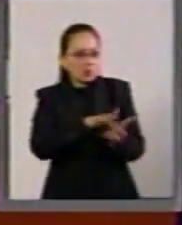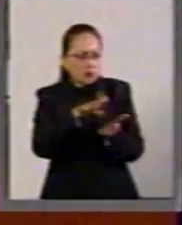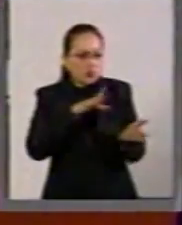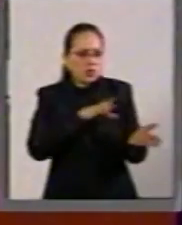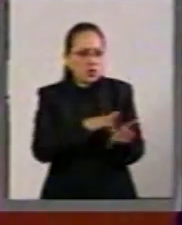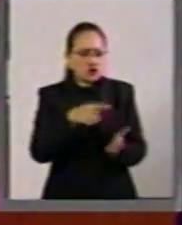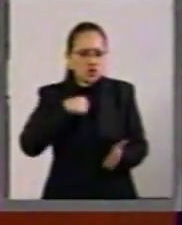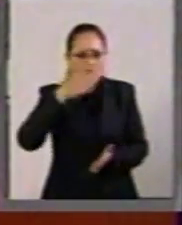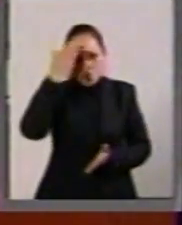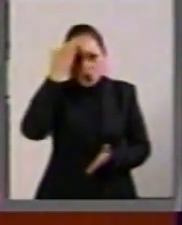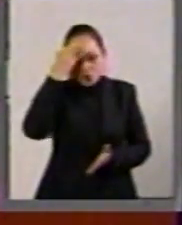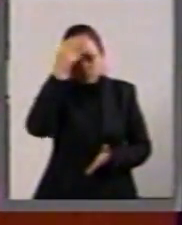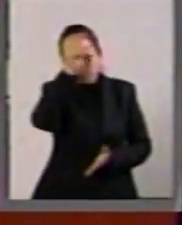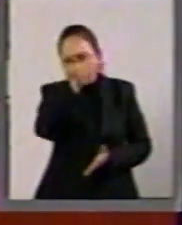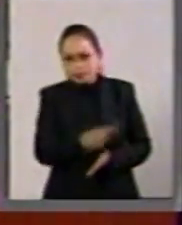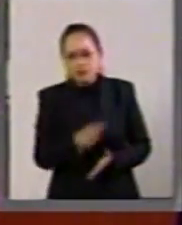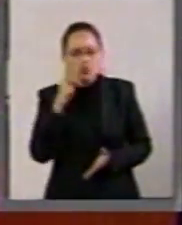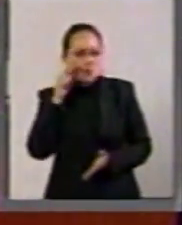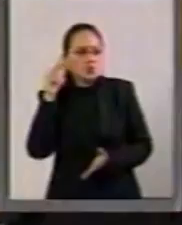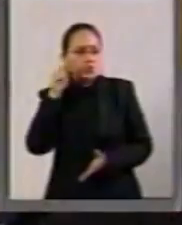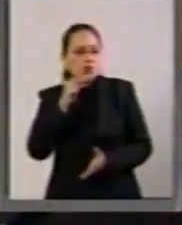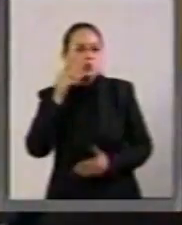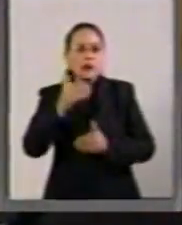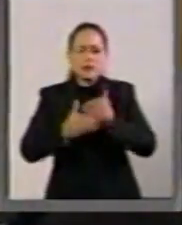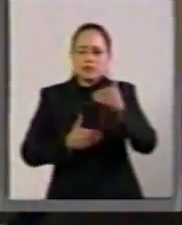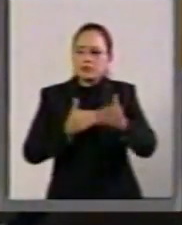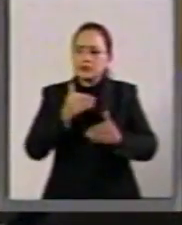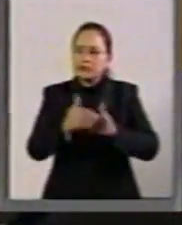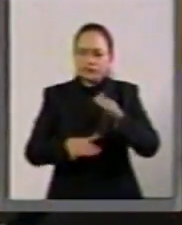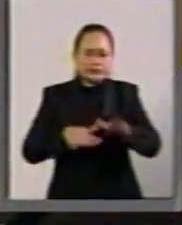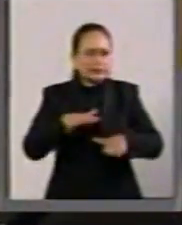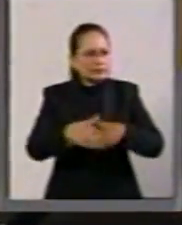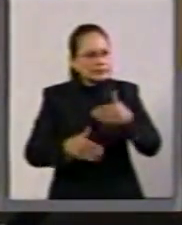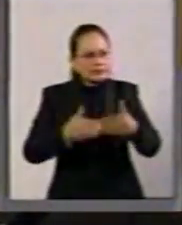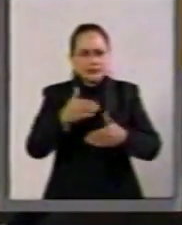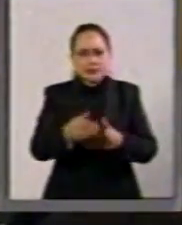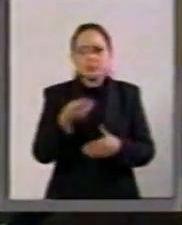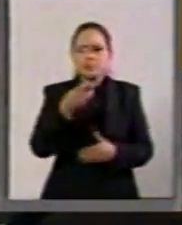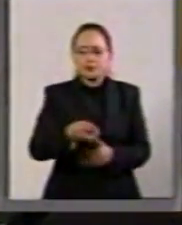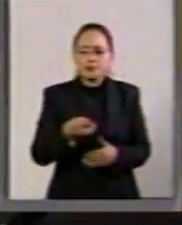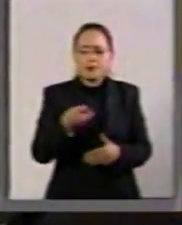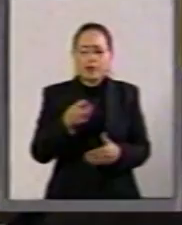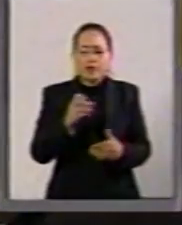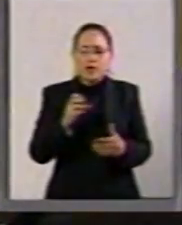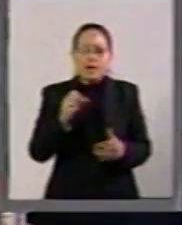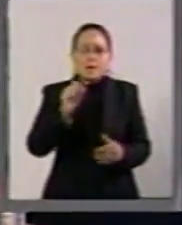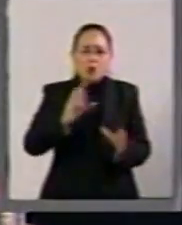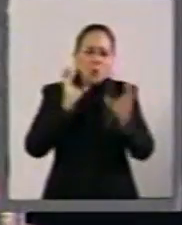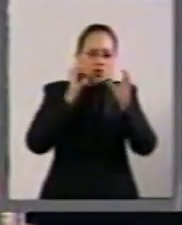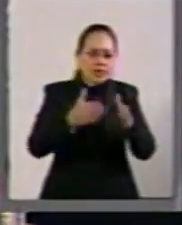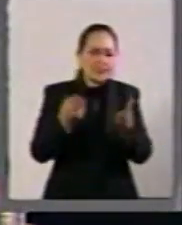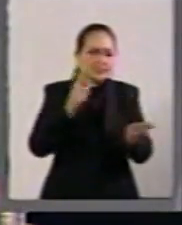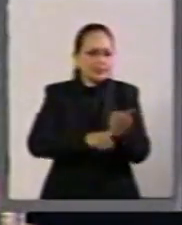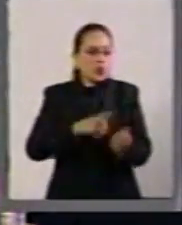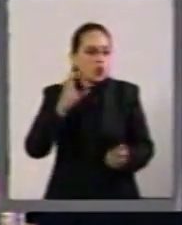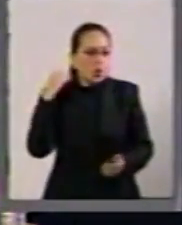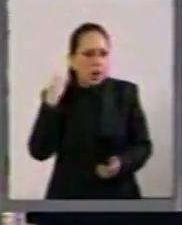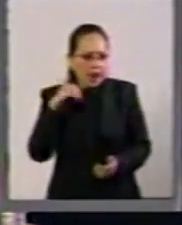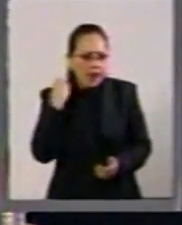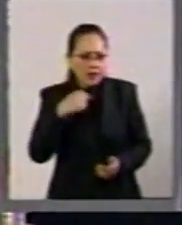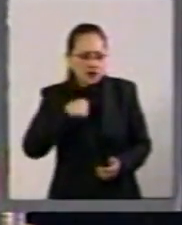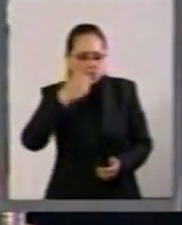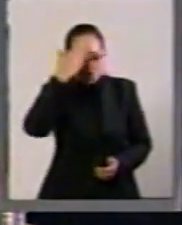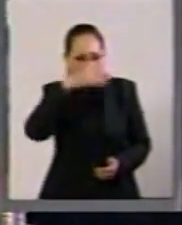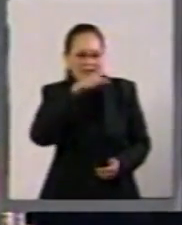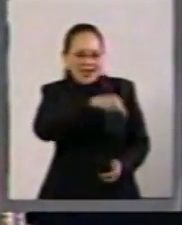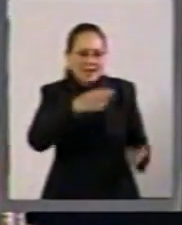que lo conozco y que lo he visto caminar y caminar y caminar las comunidades de Oaxaca y que sé que